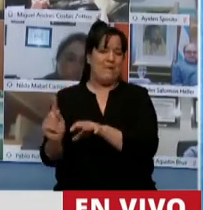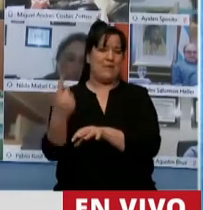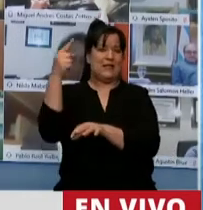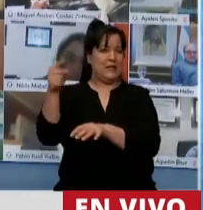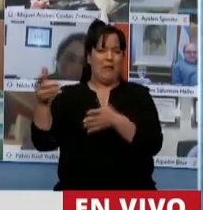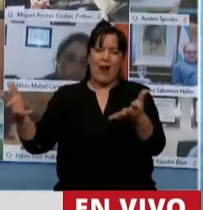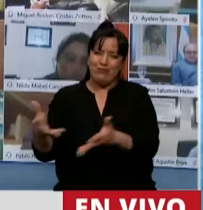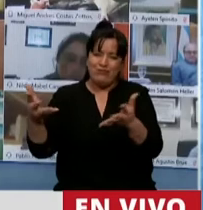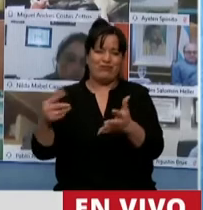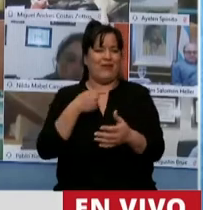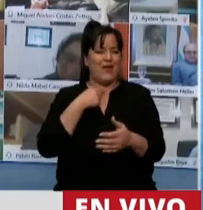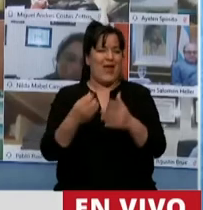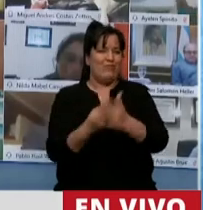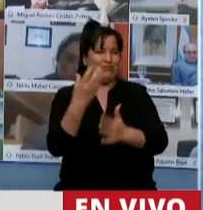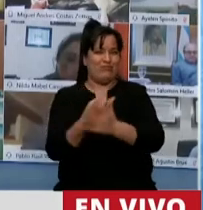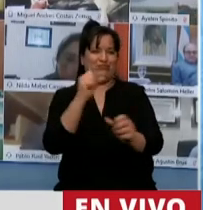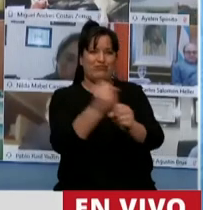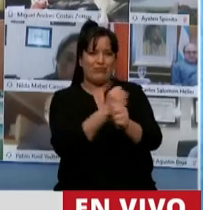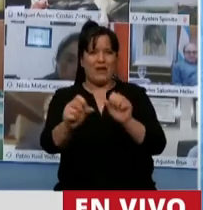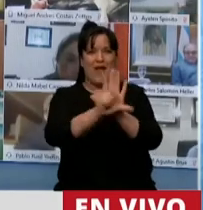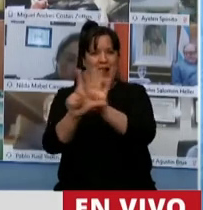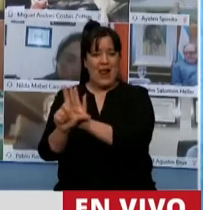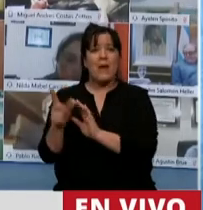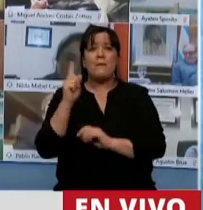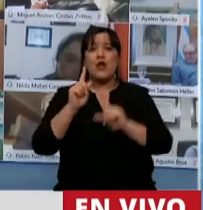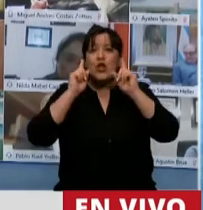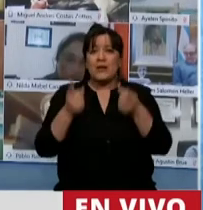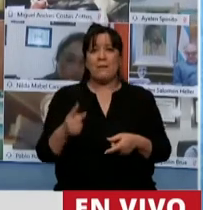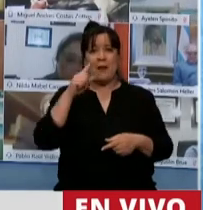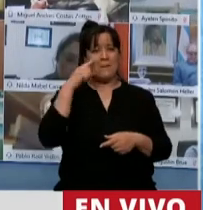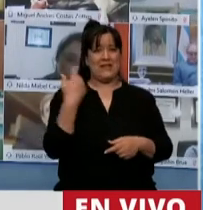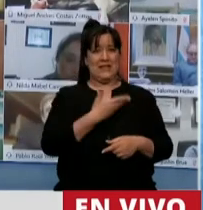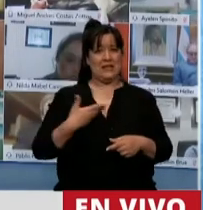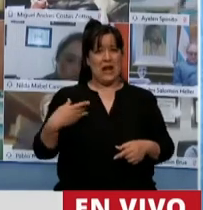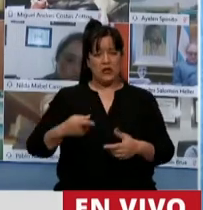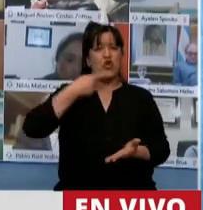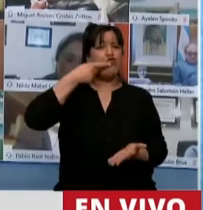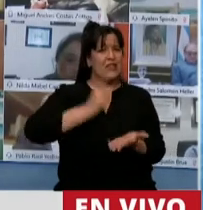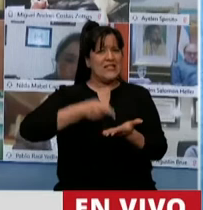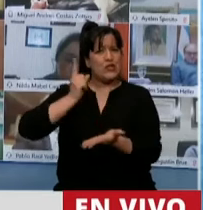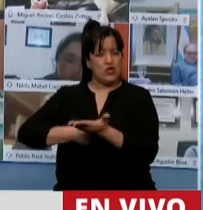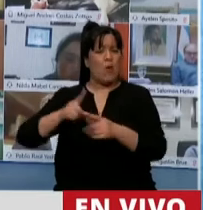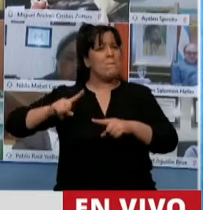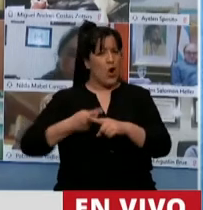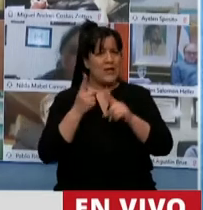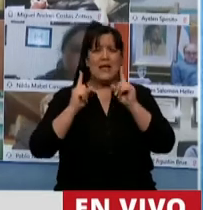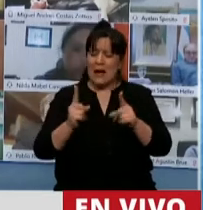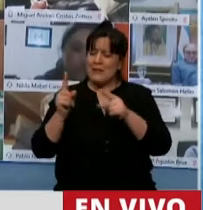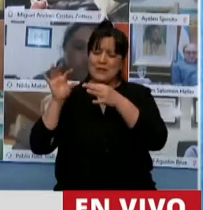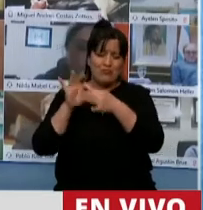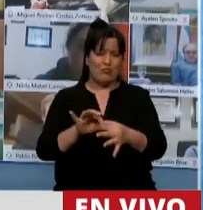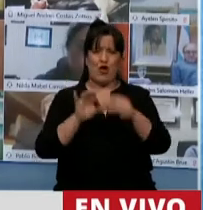también quiero destacar algunas acciones y algunas decisiones políticas del presidente de la Nación que van en este mismo sentido.